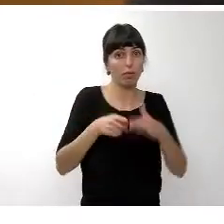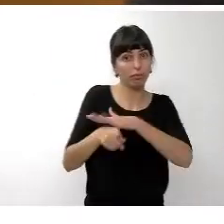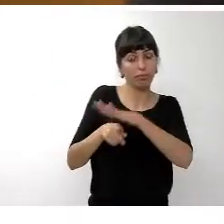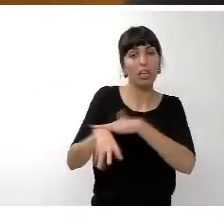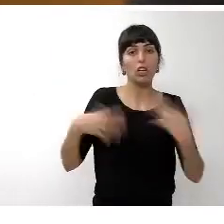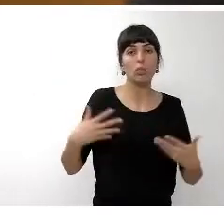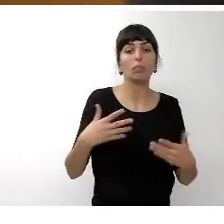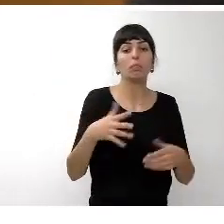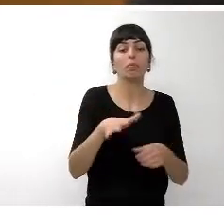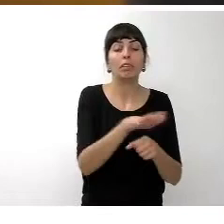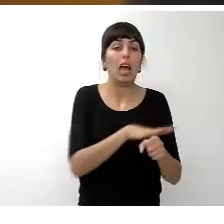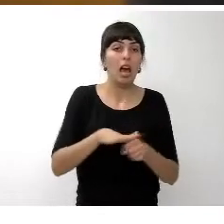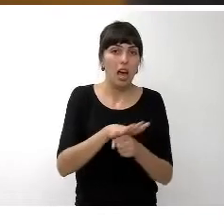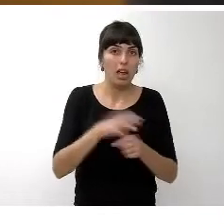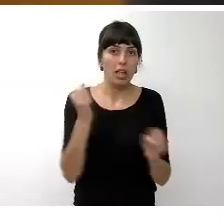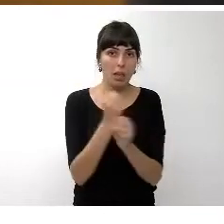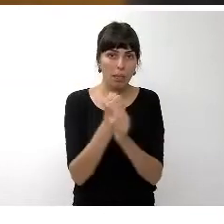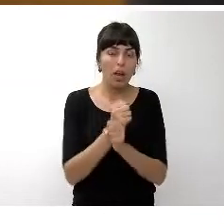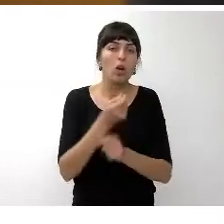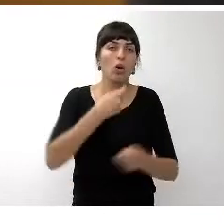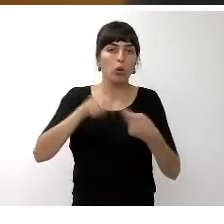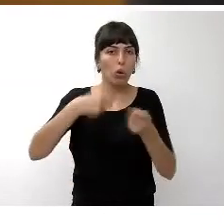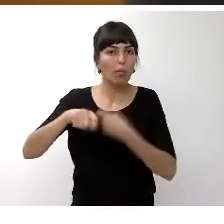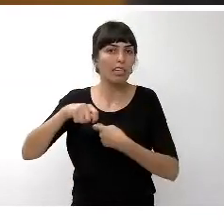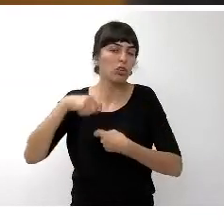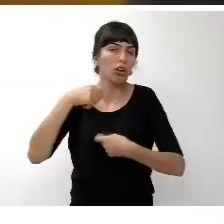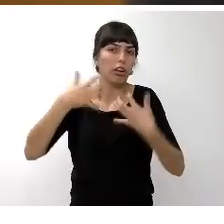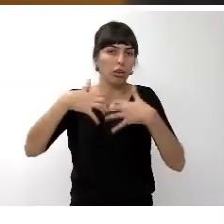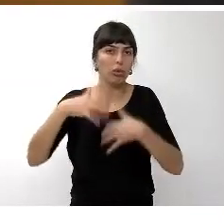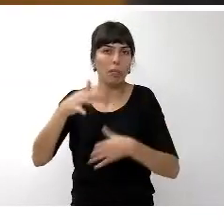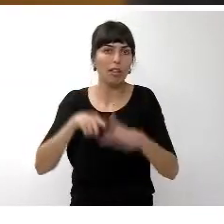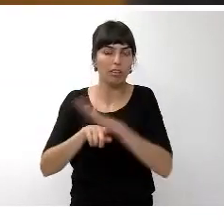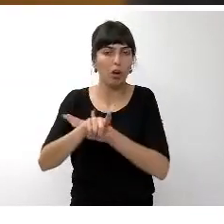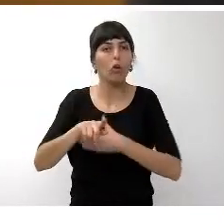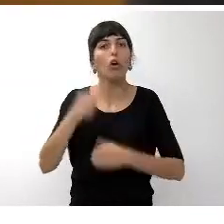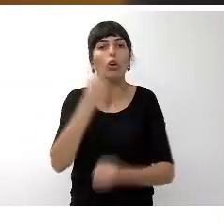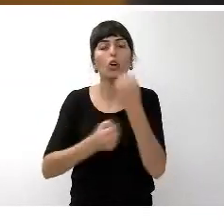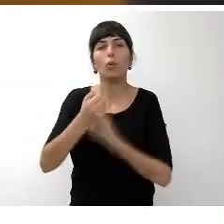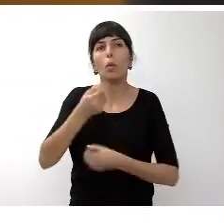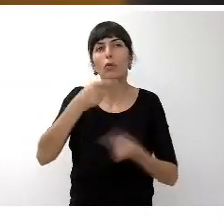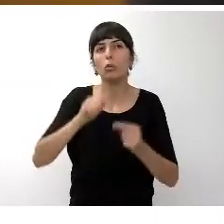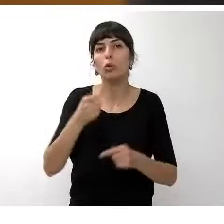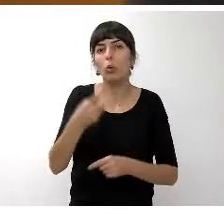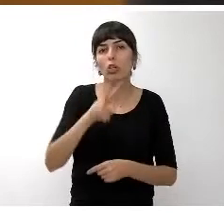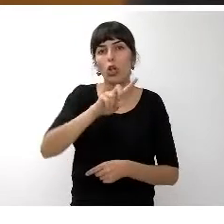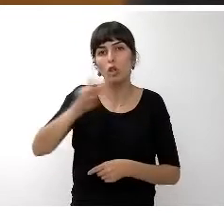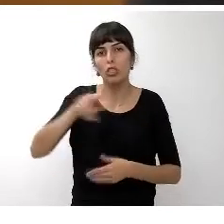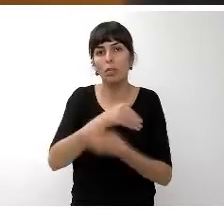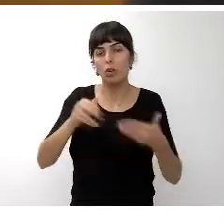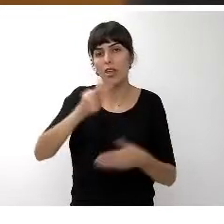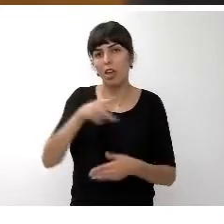en el área de empleo comercio industria y desarrollo económico el presupuesto será superior a los 12 millones de euros 2,3 millones